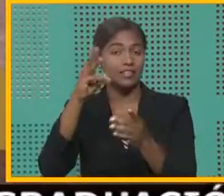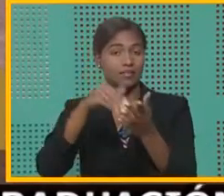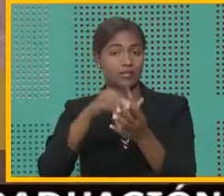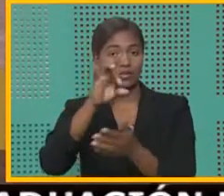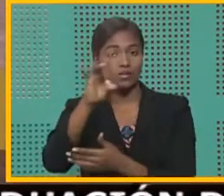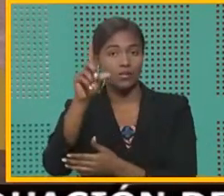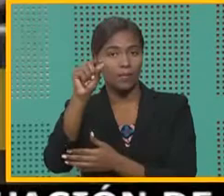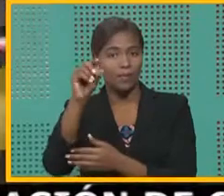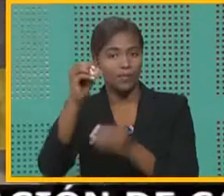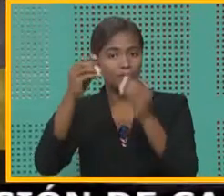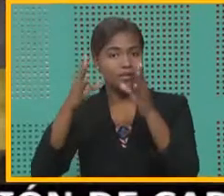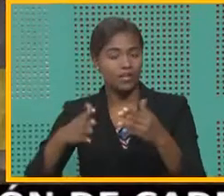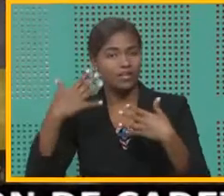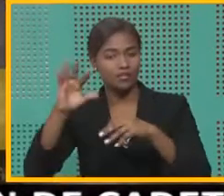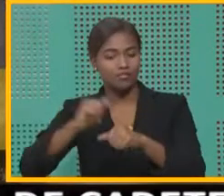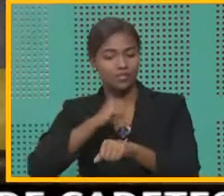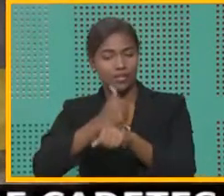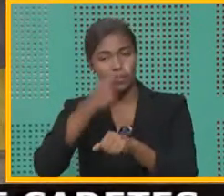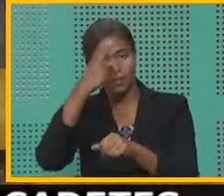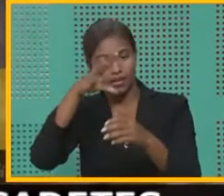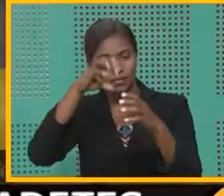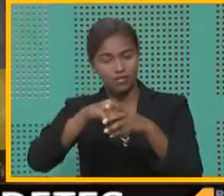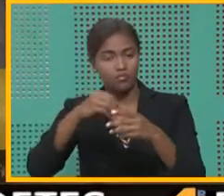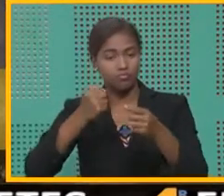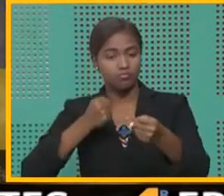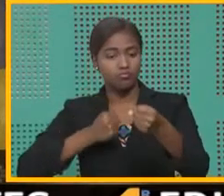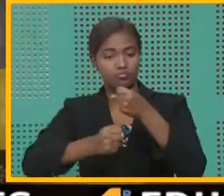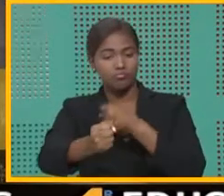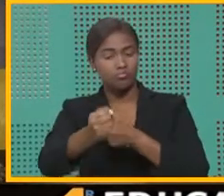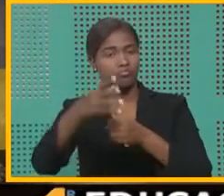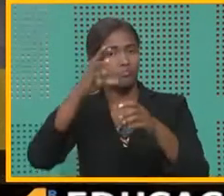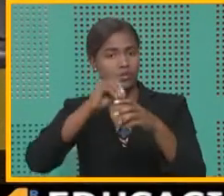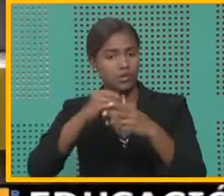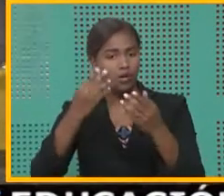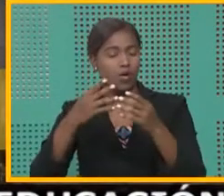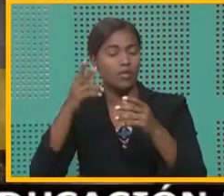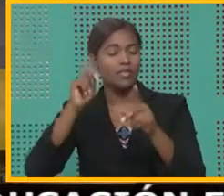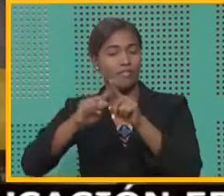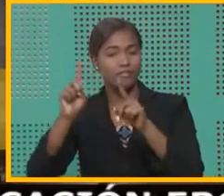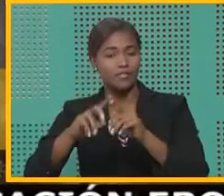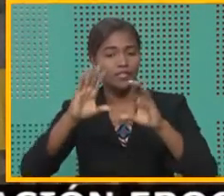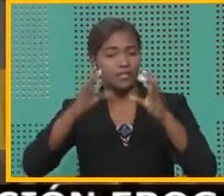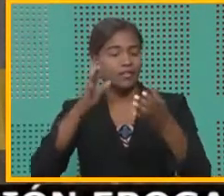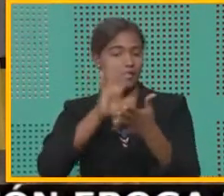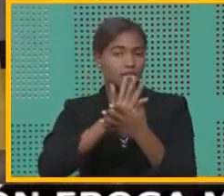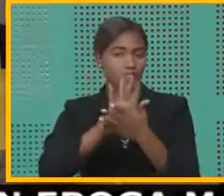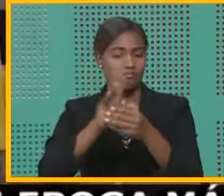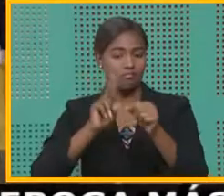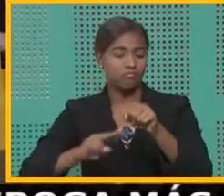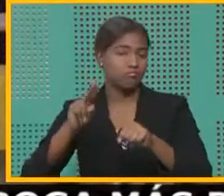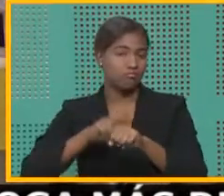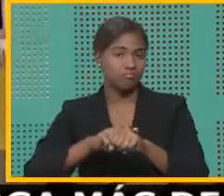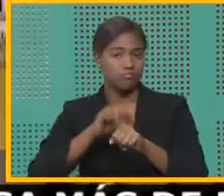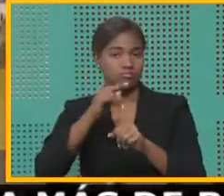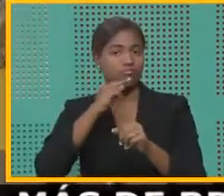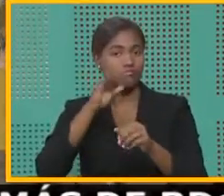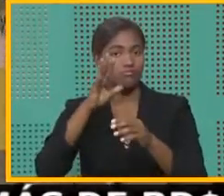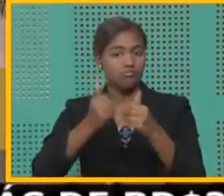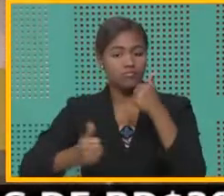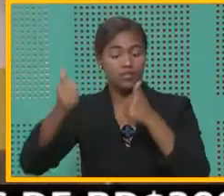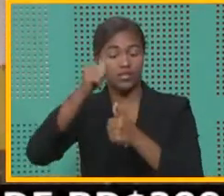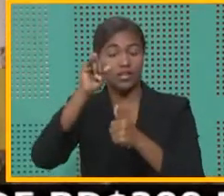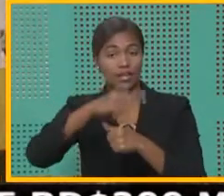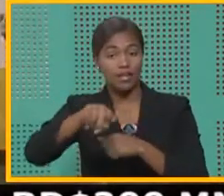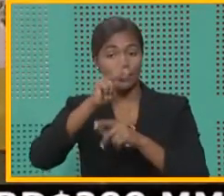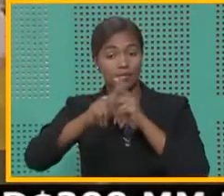maestros que fueron contratados para ocupar las plazas vacantes en los distintos centros educativos a nivel nacional, con prioridad en aquellos